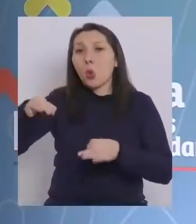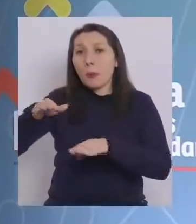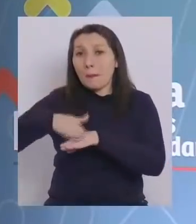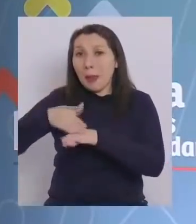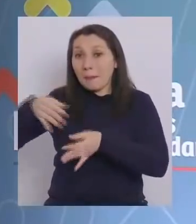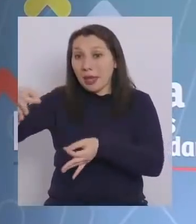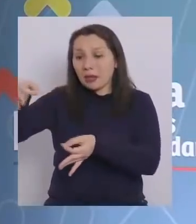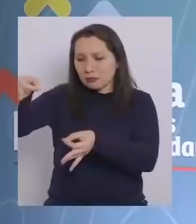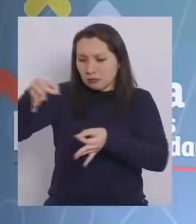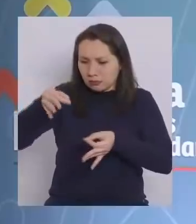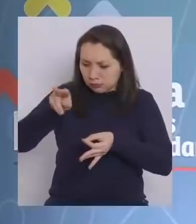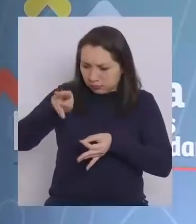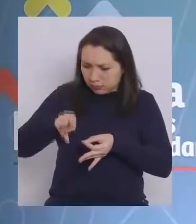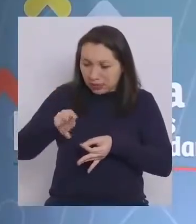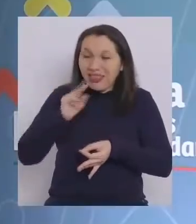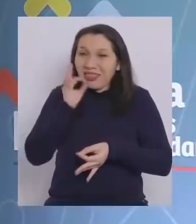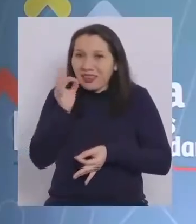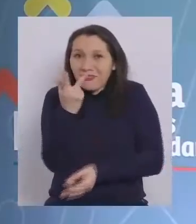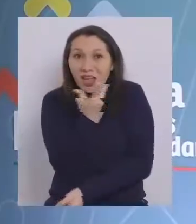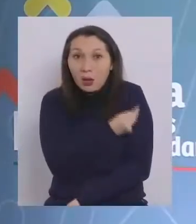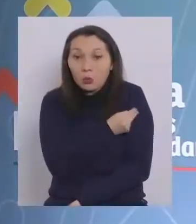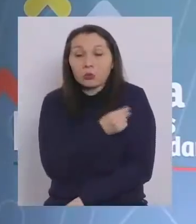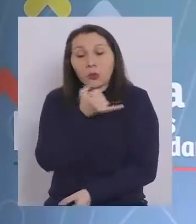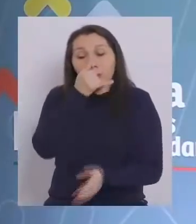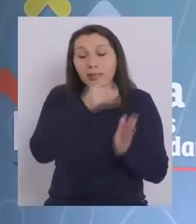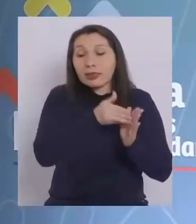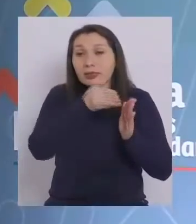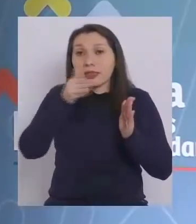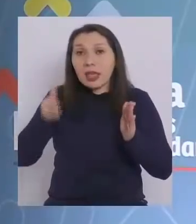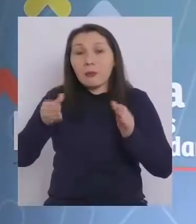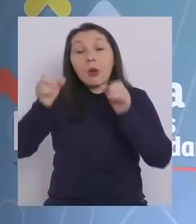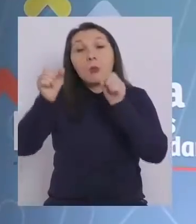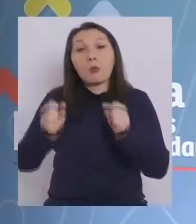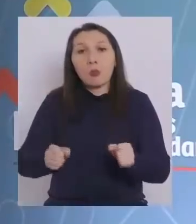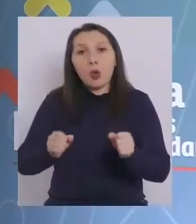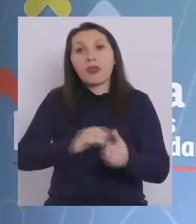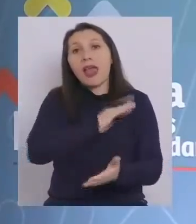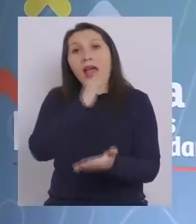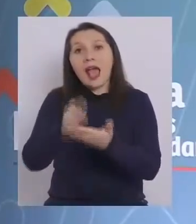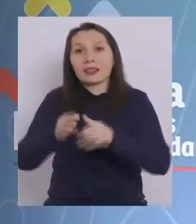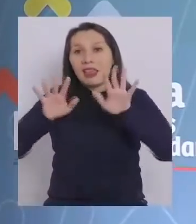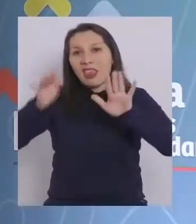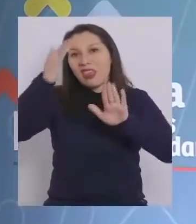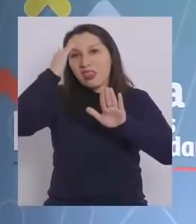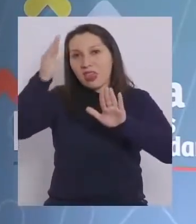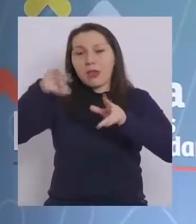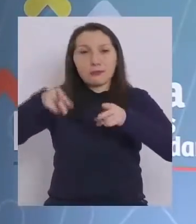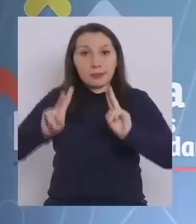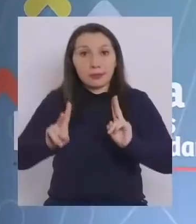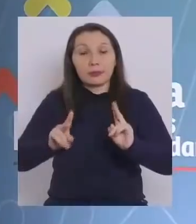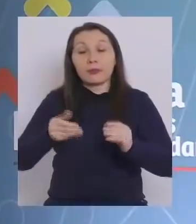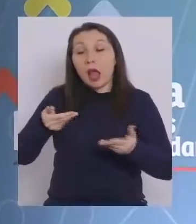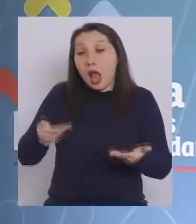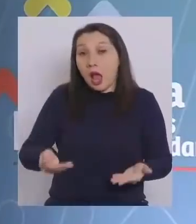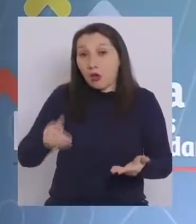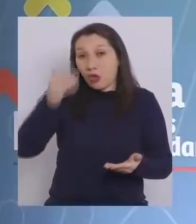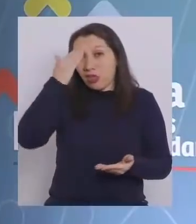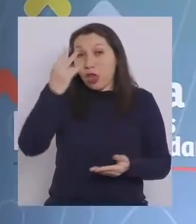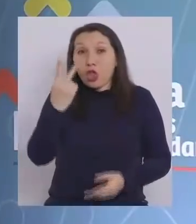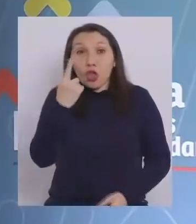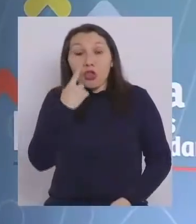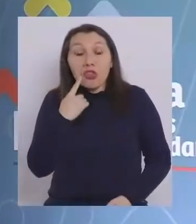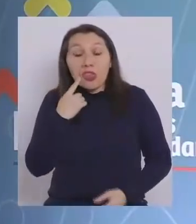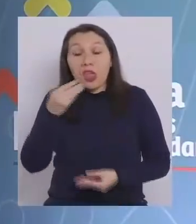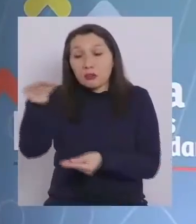papel, obviamente hemos puesto que el tiempo de validación puede llegar a ser hasta 10 días. Al día de hoy, en estos dos